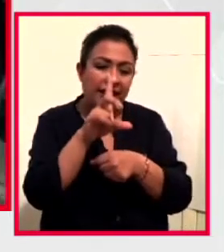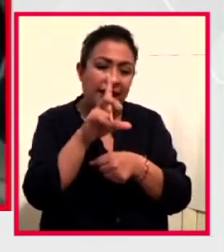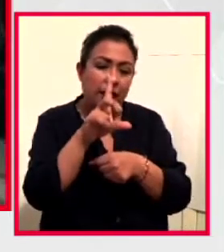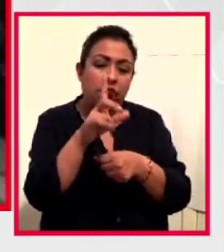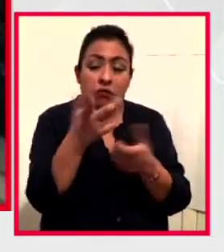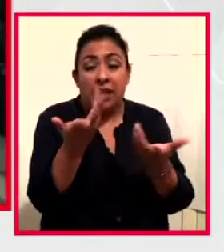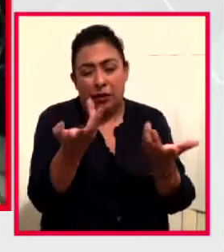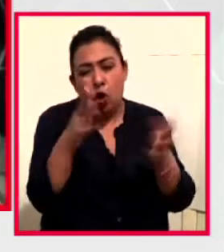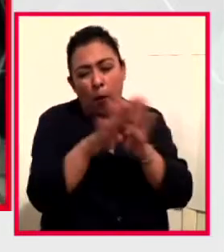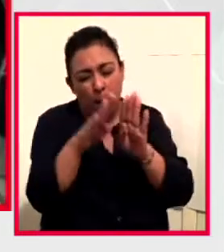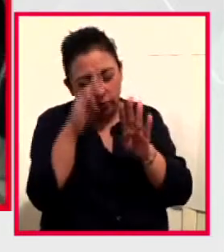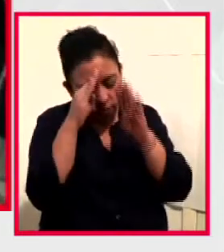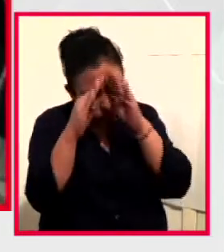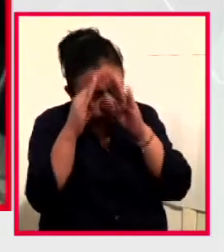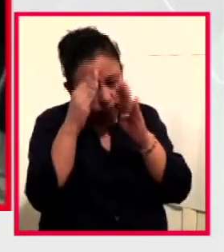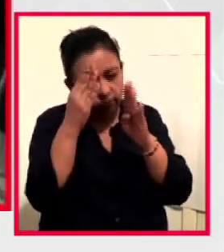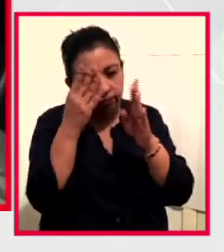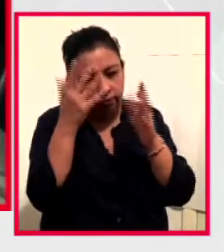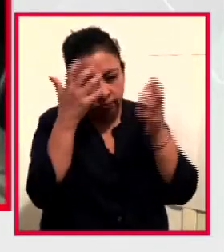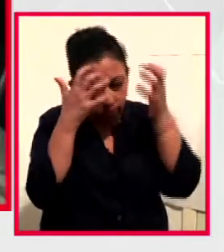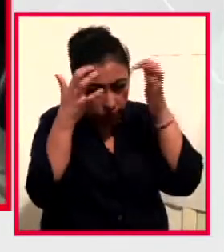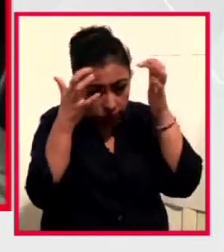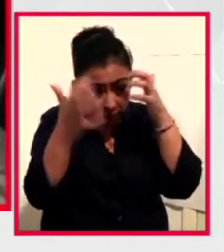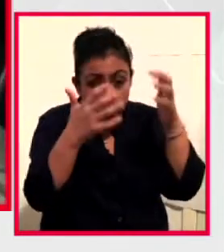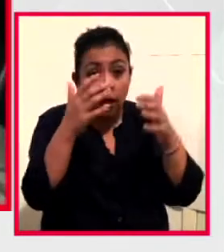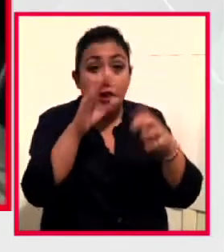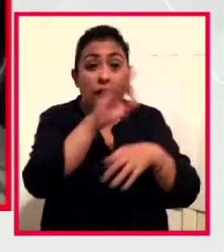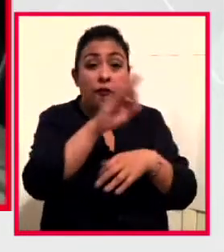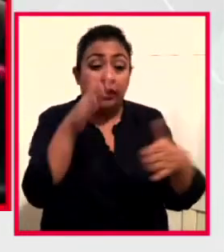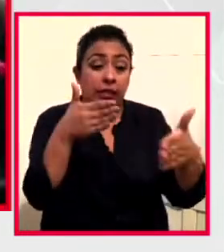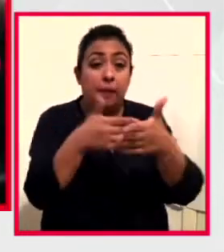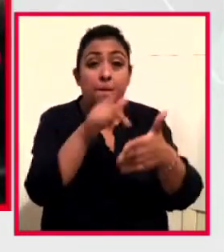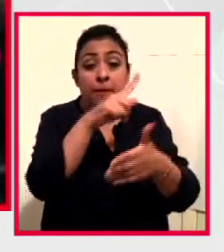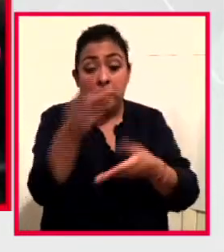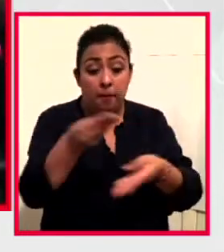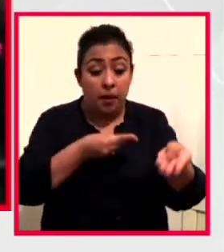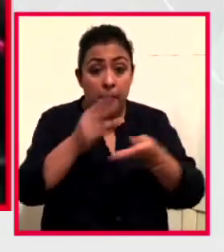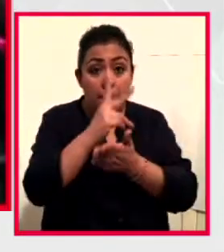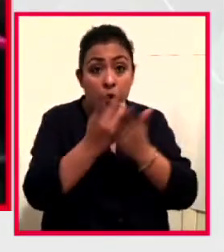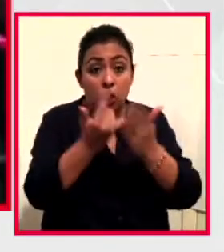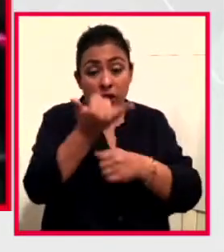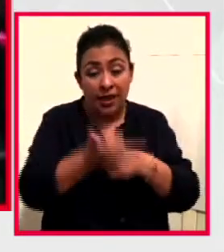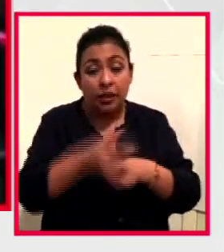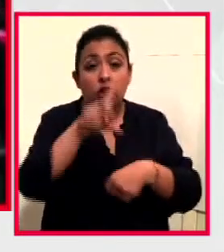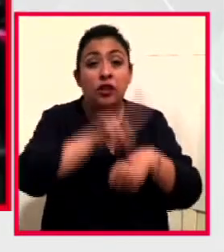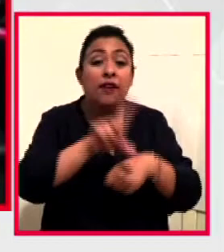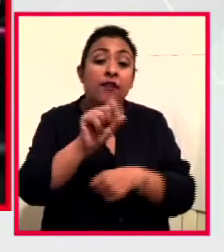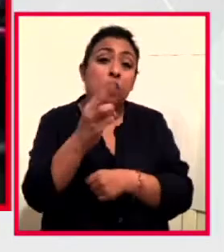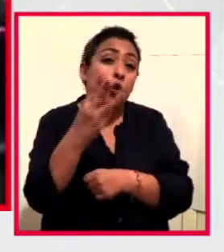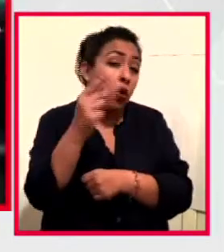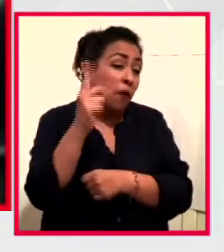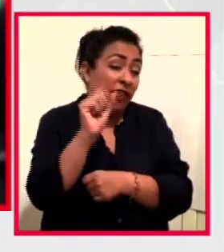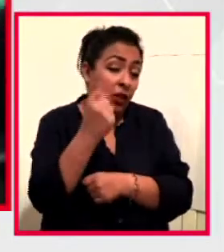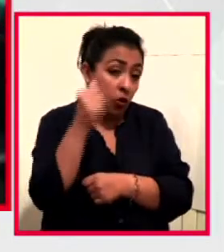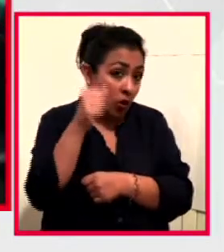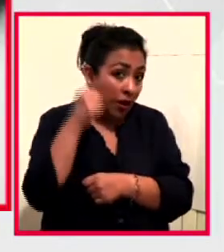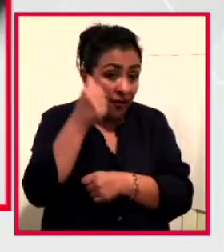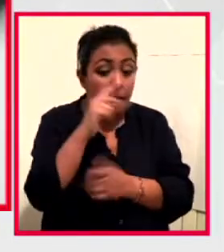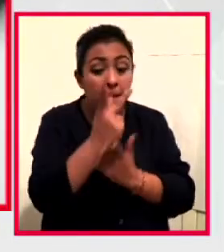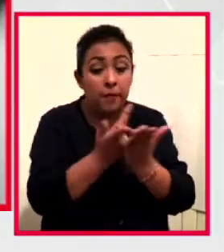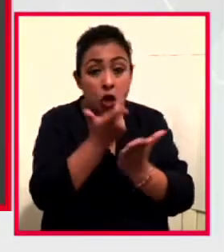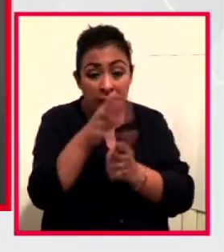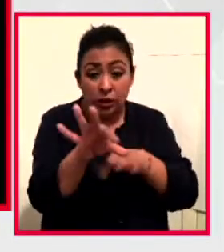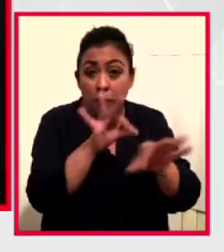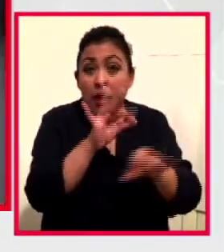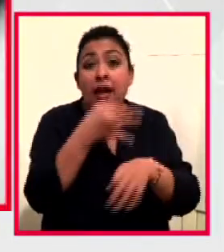crítica. La fecha límite de recepción de proyectos es el 21 de abril y los resultados de los proyectos seleccionados se darán a conocer